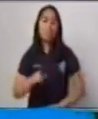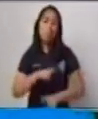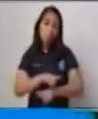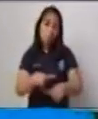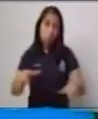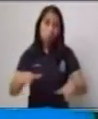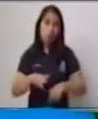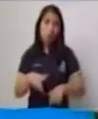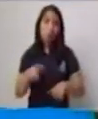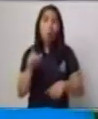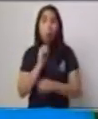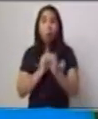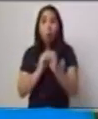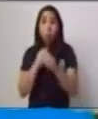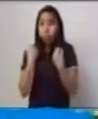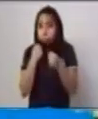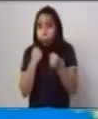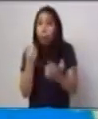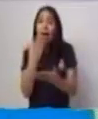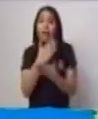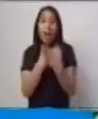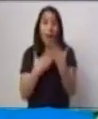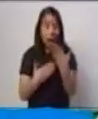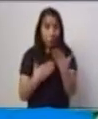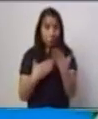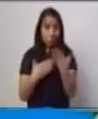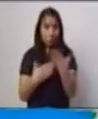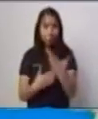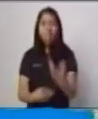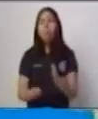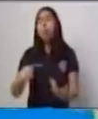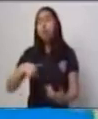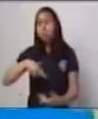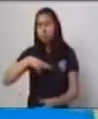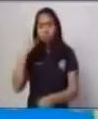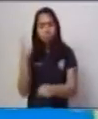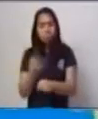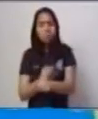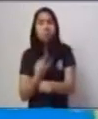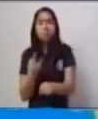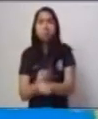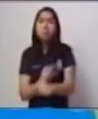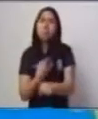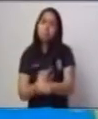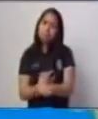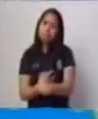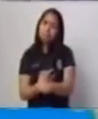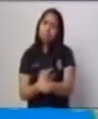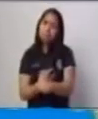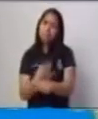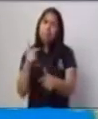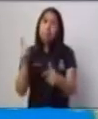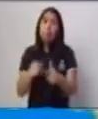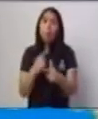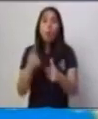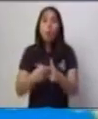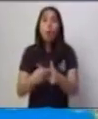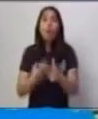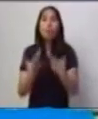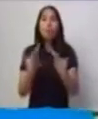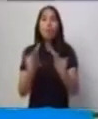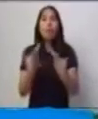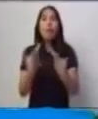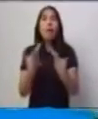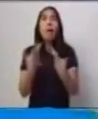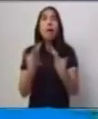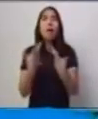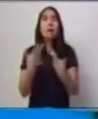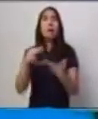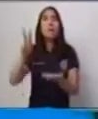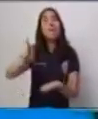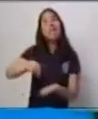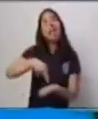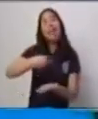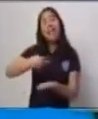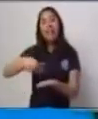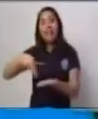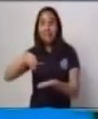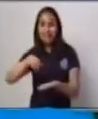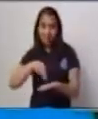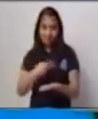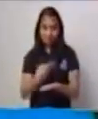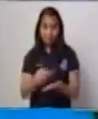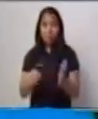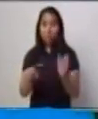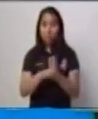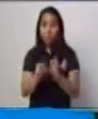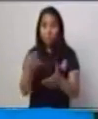Esto se utiliza normalmente cuando nosotros desarrollamos la danza. Hemos desarrollado danza en nuestros